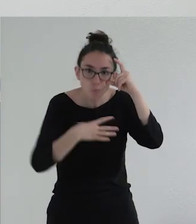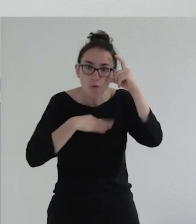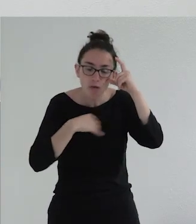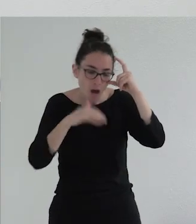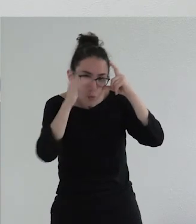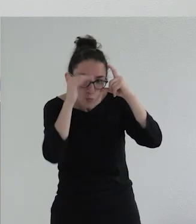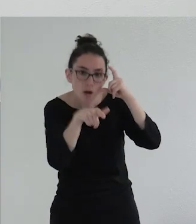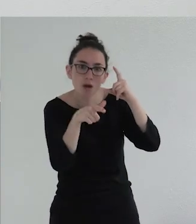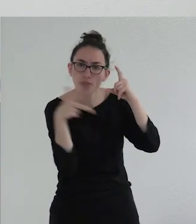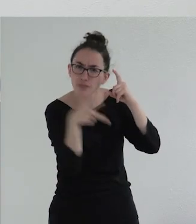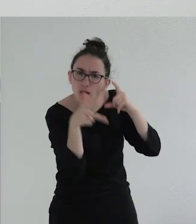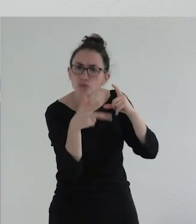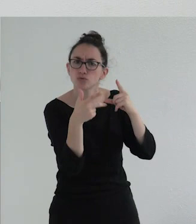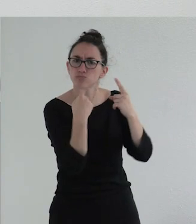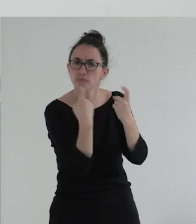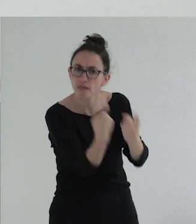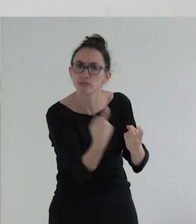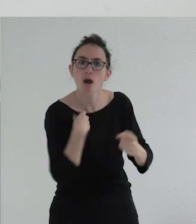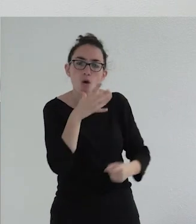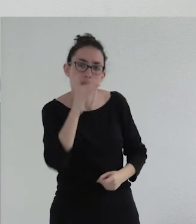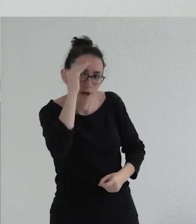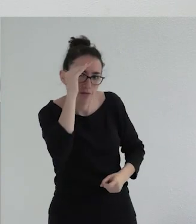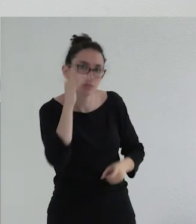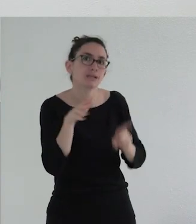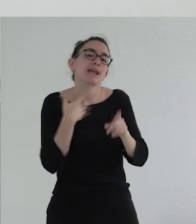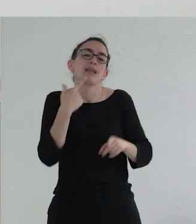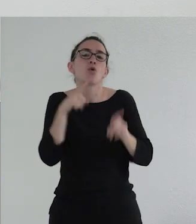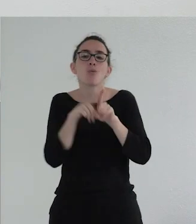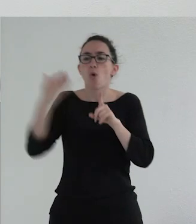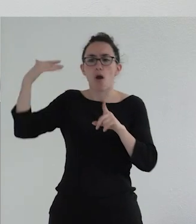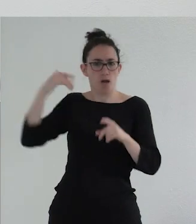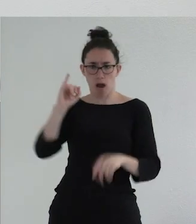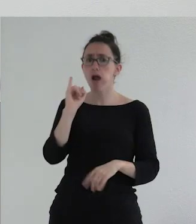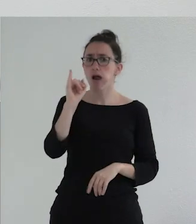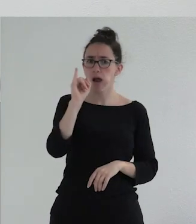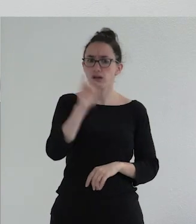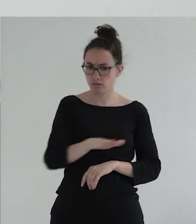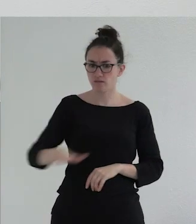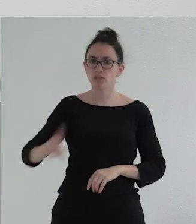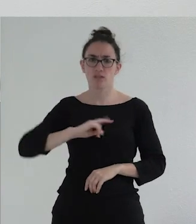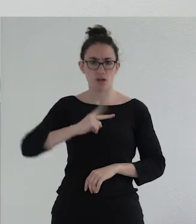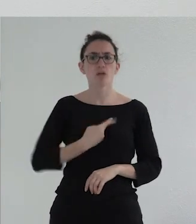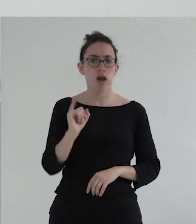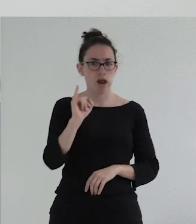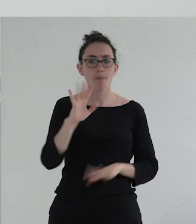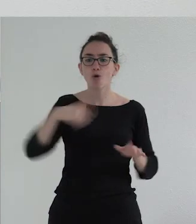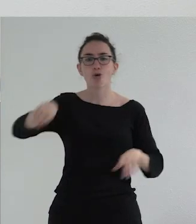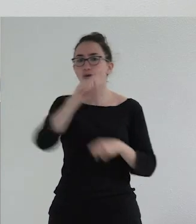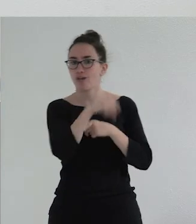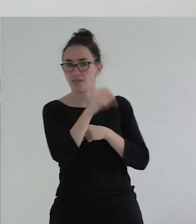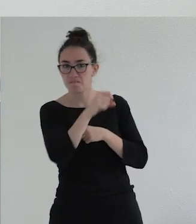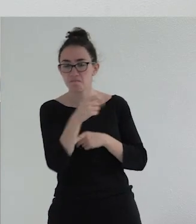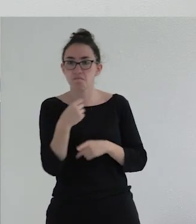derechos y sus demandas eso sería como decir que la transexualidad infantil existió siempre pero que no la estábamos viendo yo no creo que la transexualidad